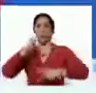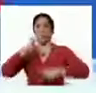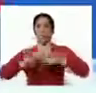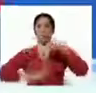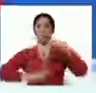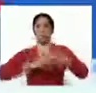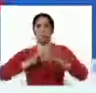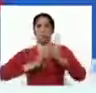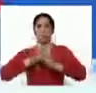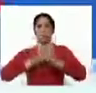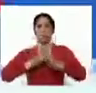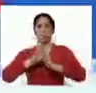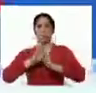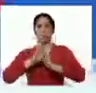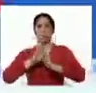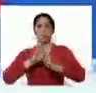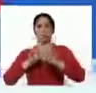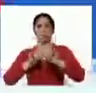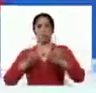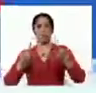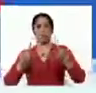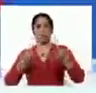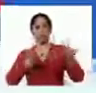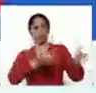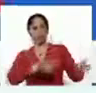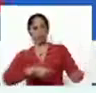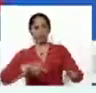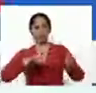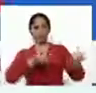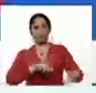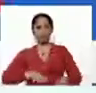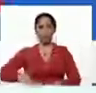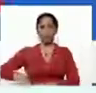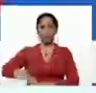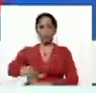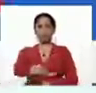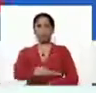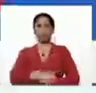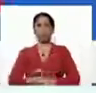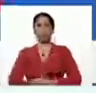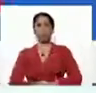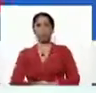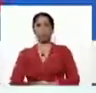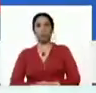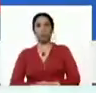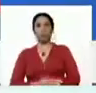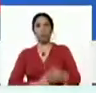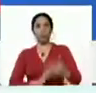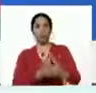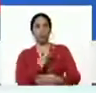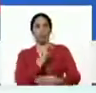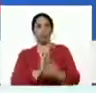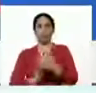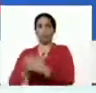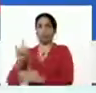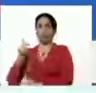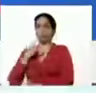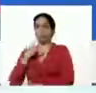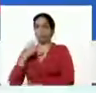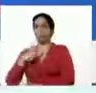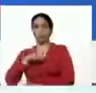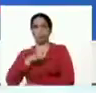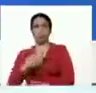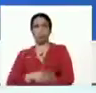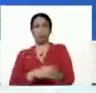Producir para que el campo, la tierra, el agro, crezca. Lo decía nuestro hermano